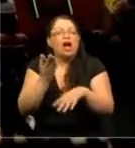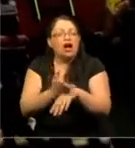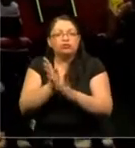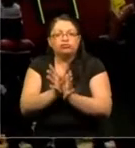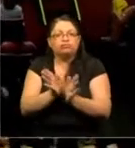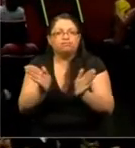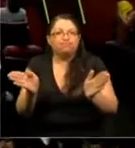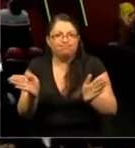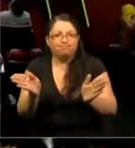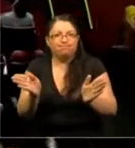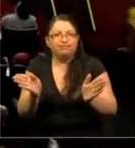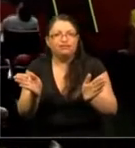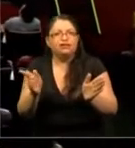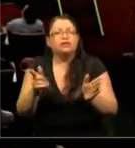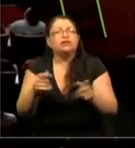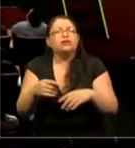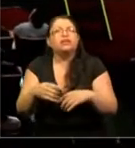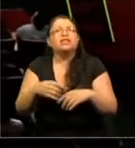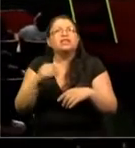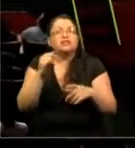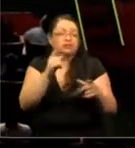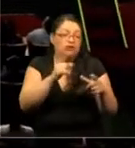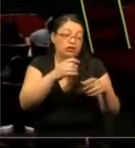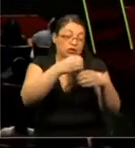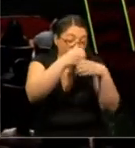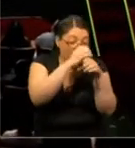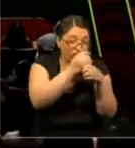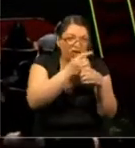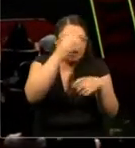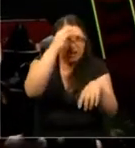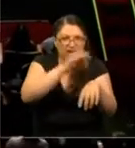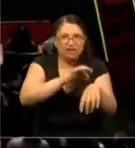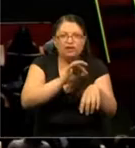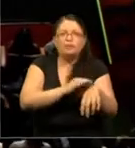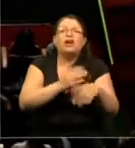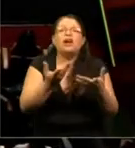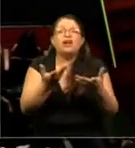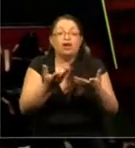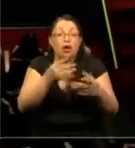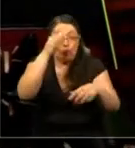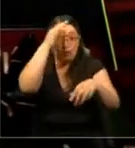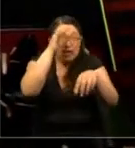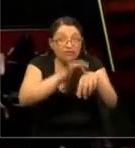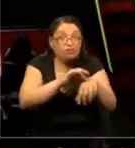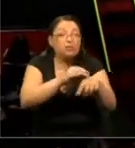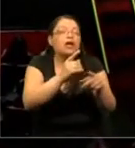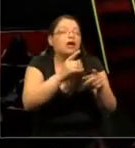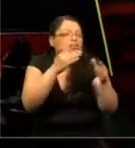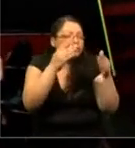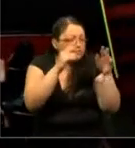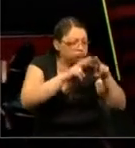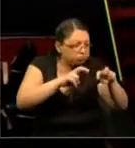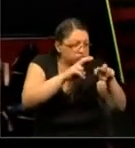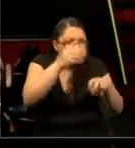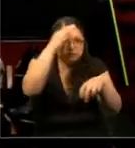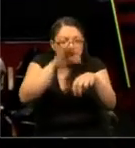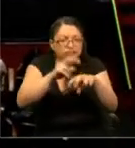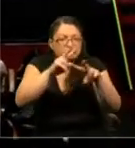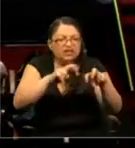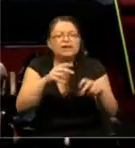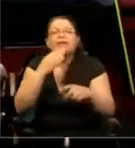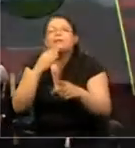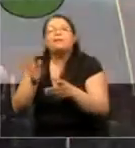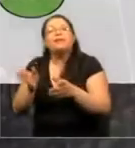distintos durante mucho tiempo, que es la biología de las enfermedades, es decir, estudiar una enfermedad a la vez, y la biología del envejecimiento,